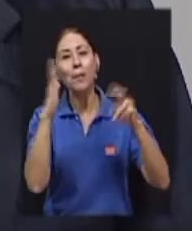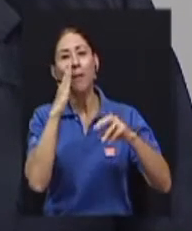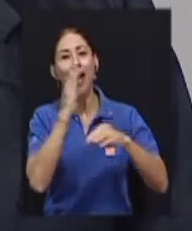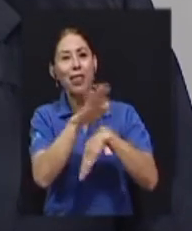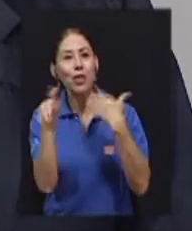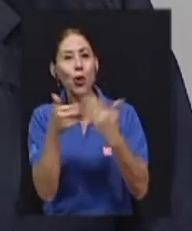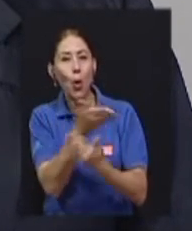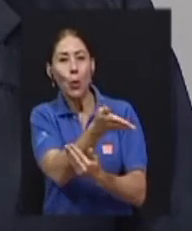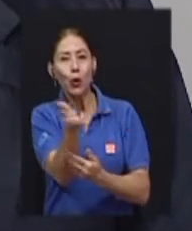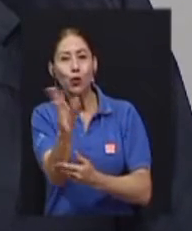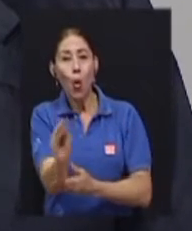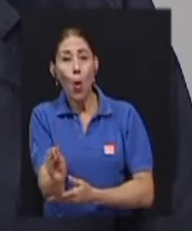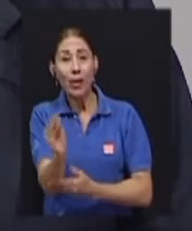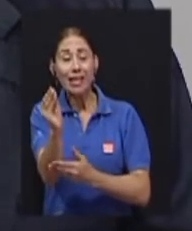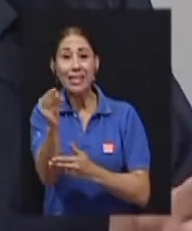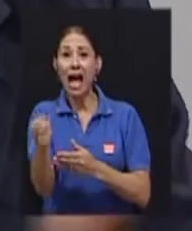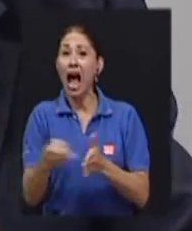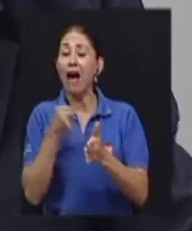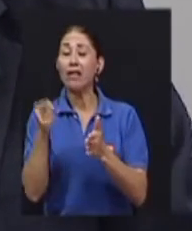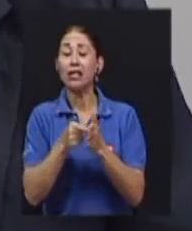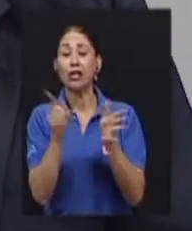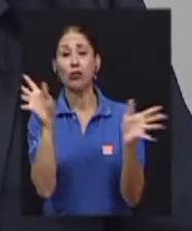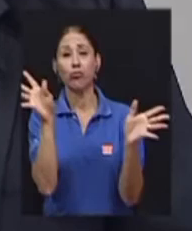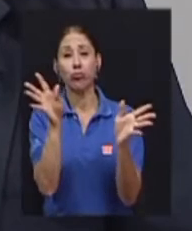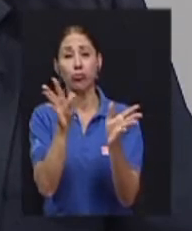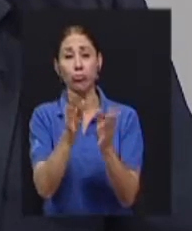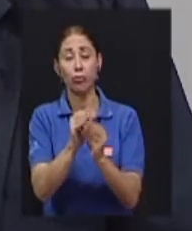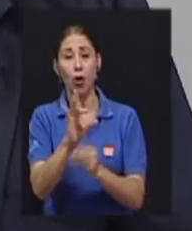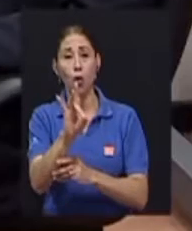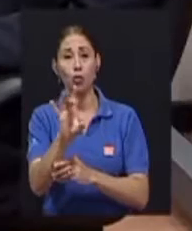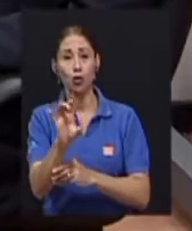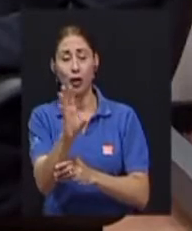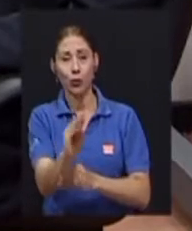800 jóvenes. Ahí en Turín. Que acudían ahí.